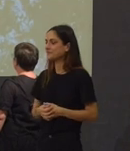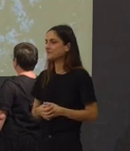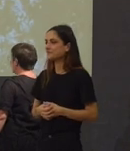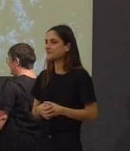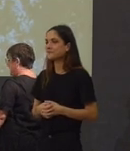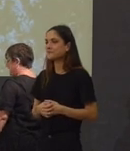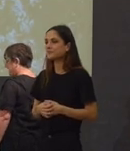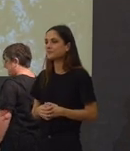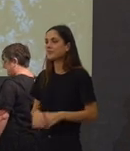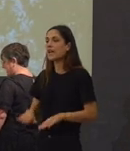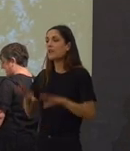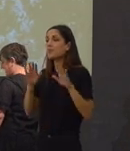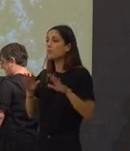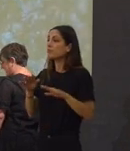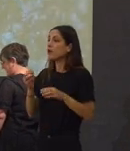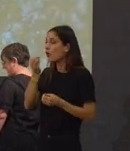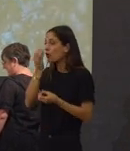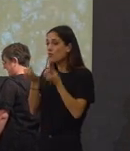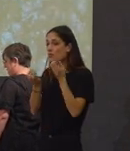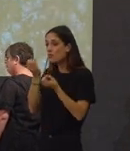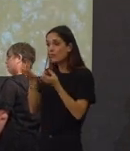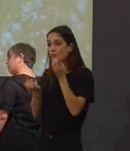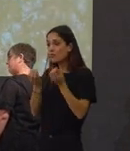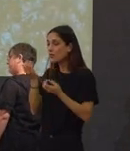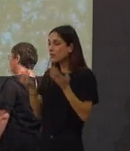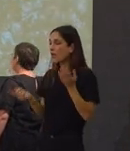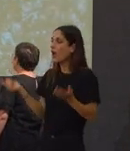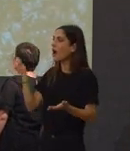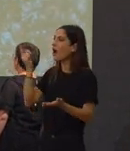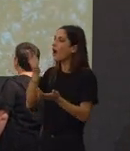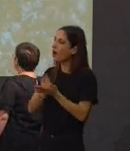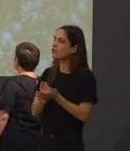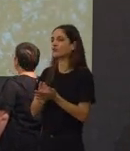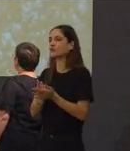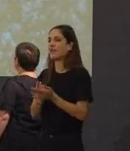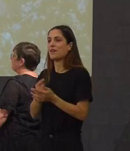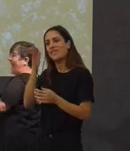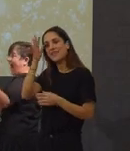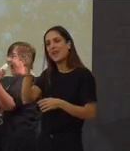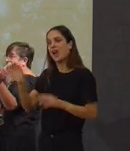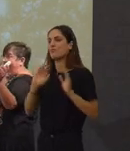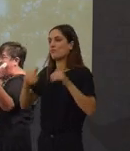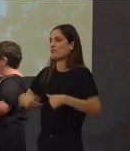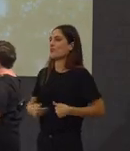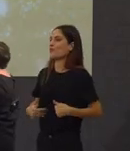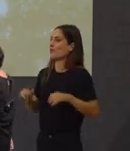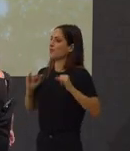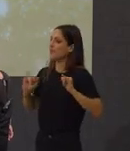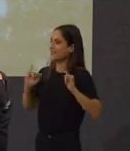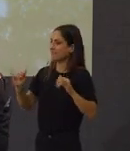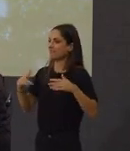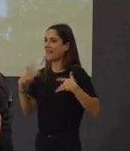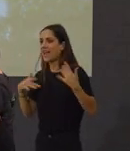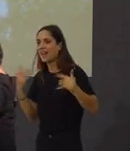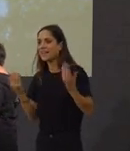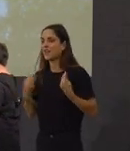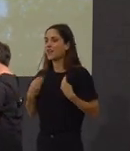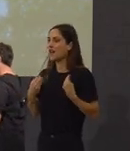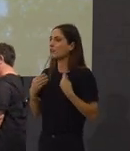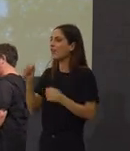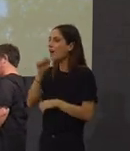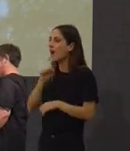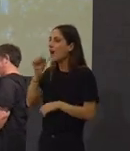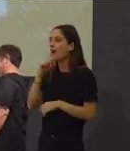Pero con la primavera retorna a las aldeas y a los campos la alegría de la vida. La canción juvenil rueda y se